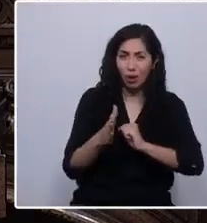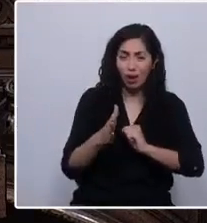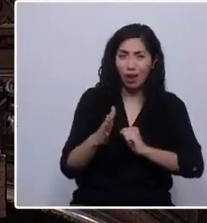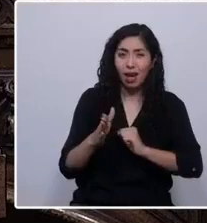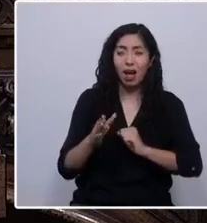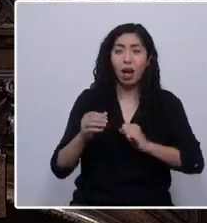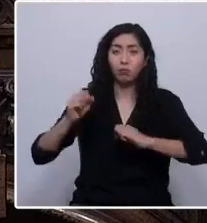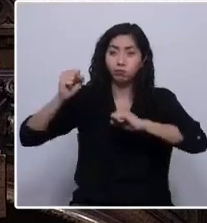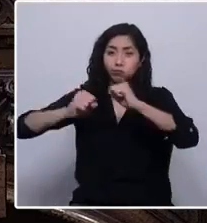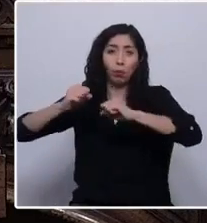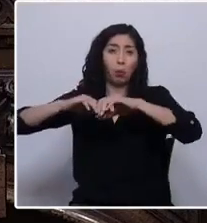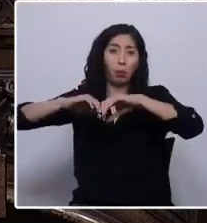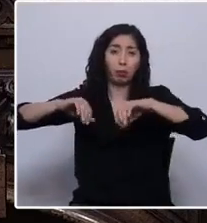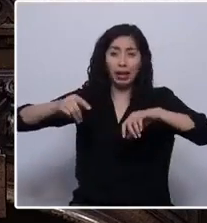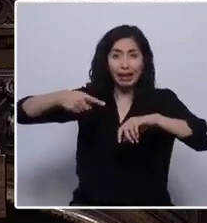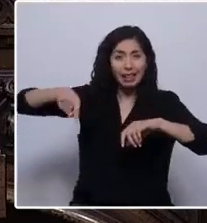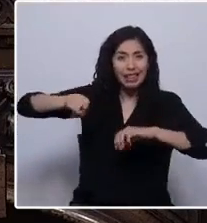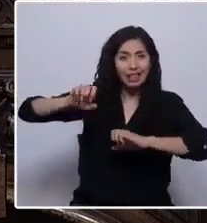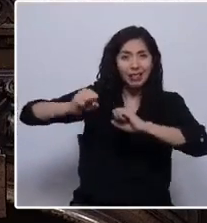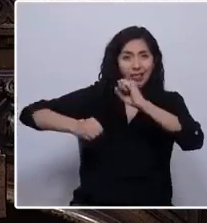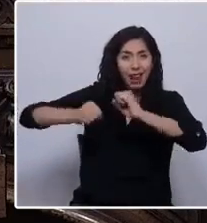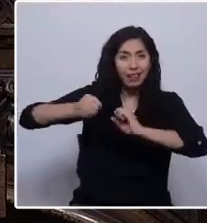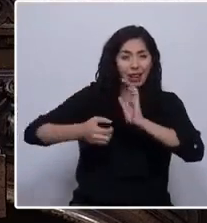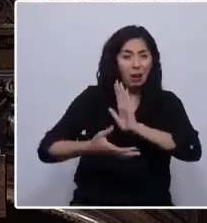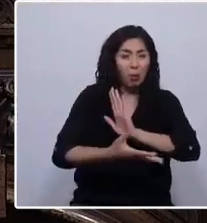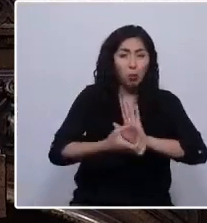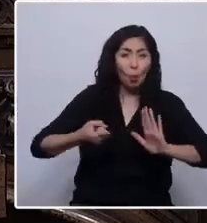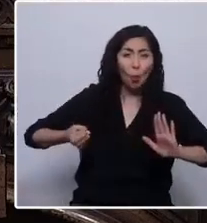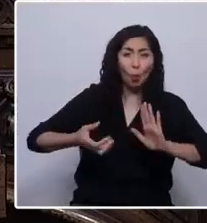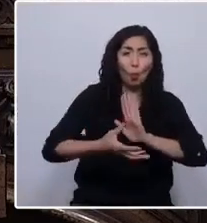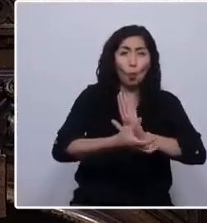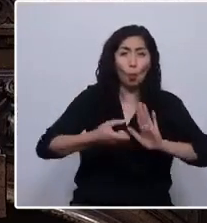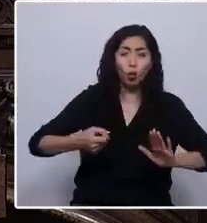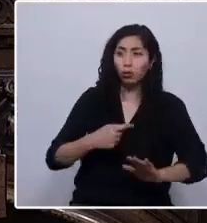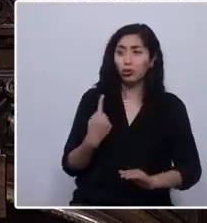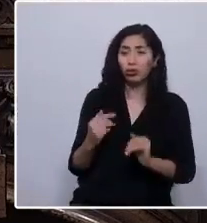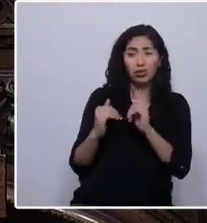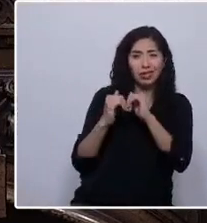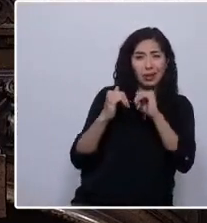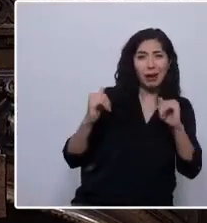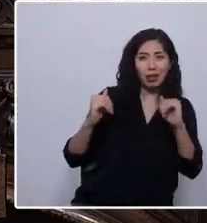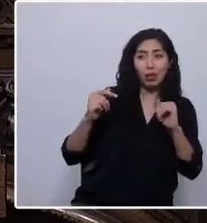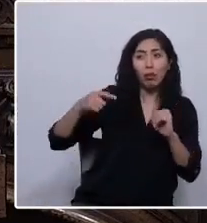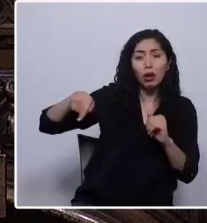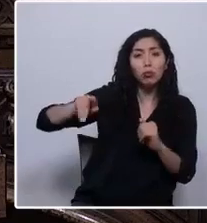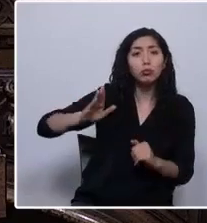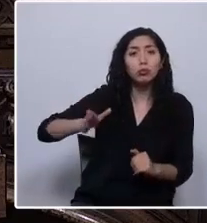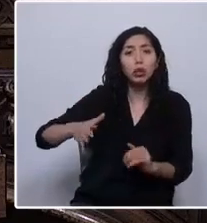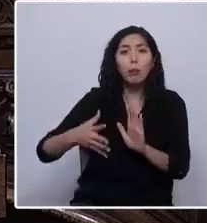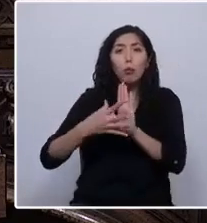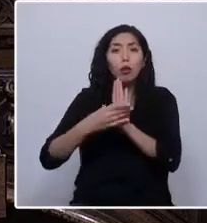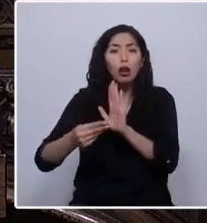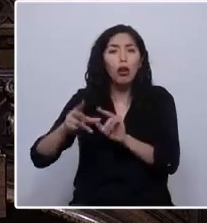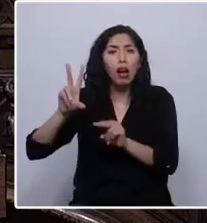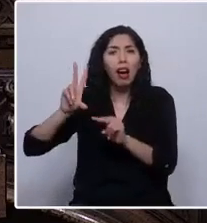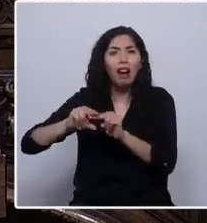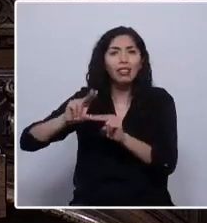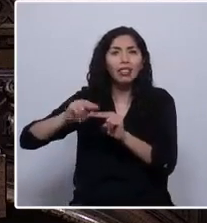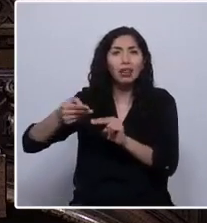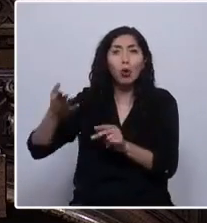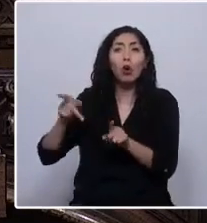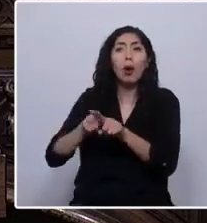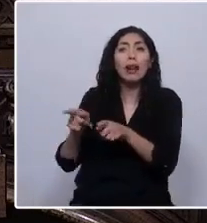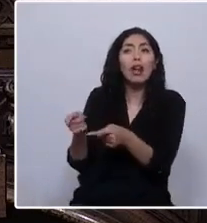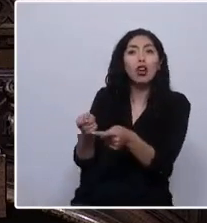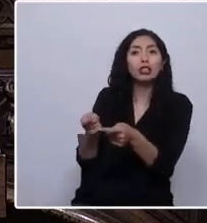Esta industria extractiva nos mantiene separados porque siguen el modelo antiguo de negociación con los indígenas.